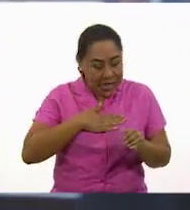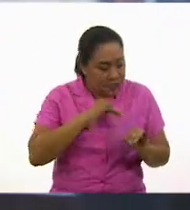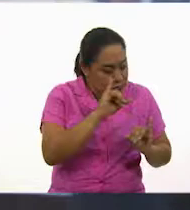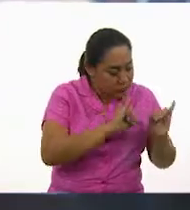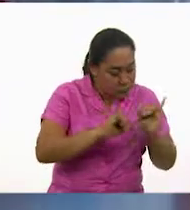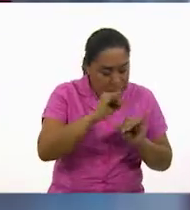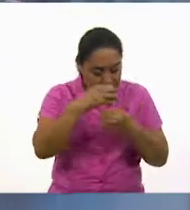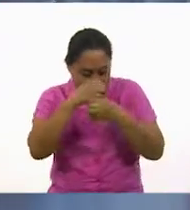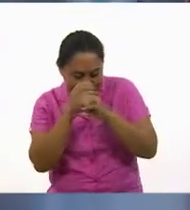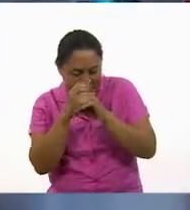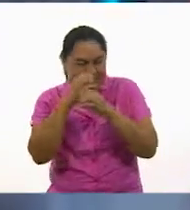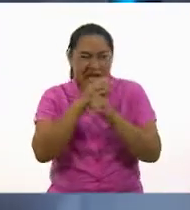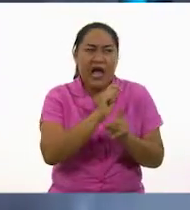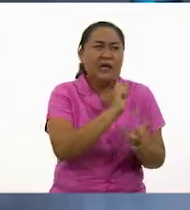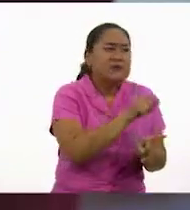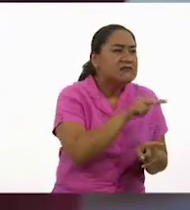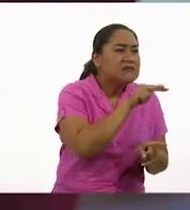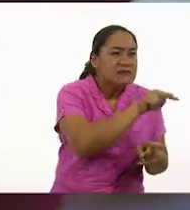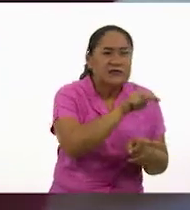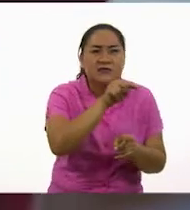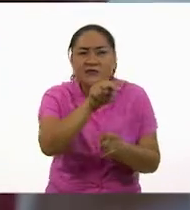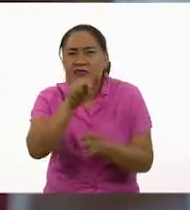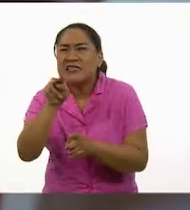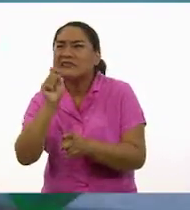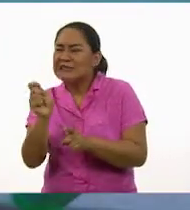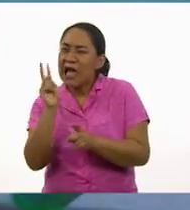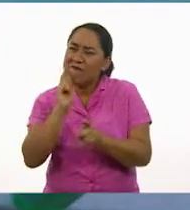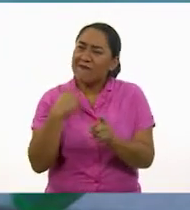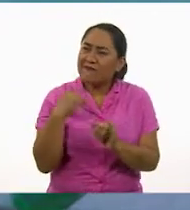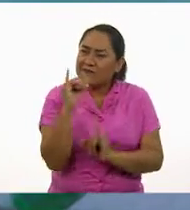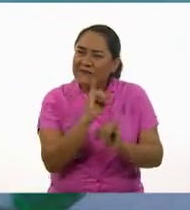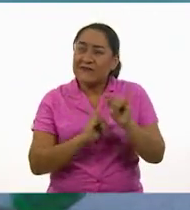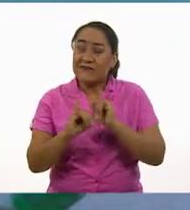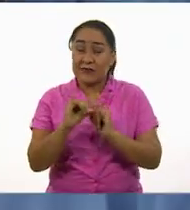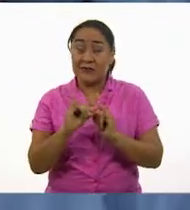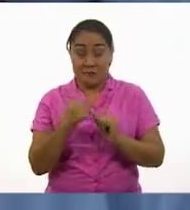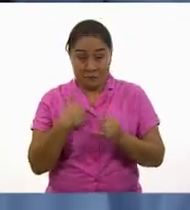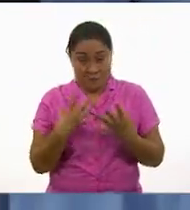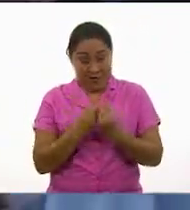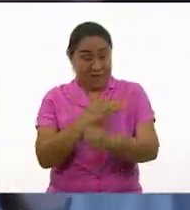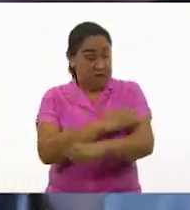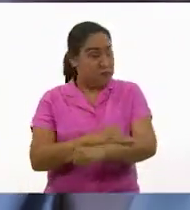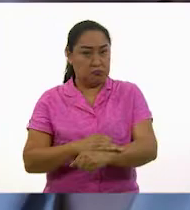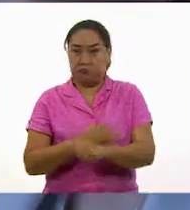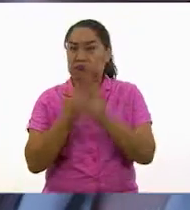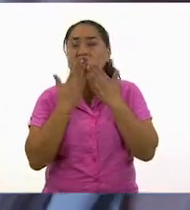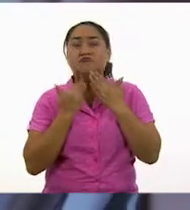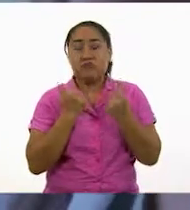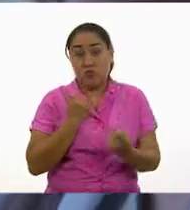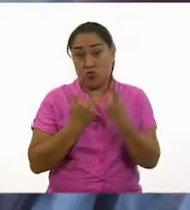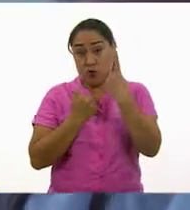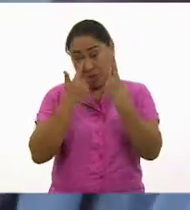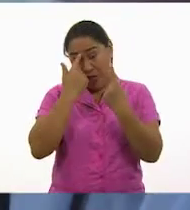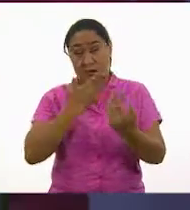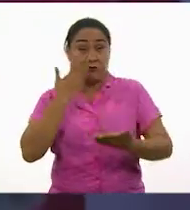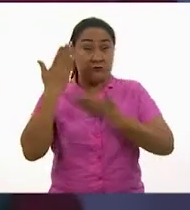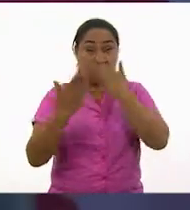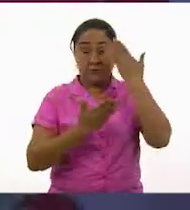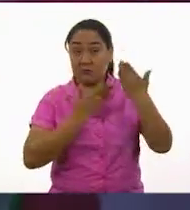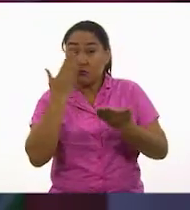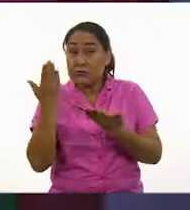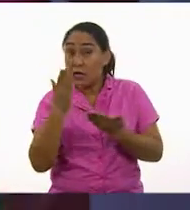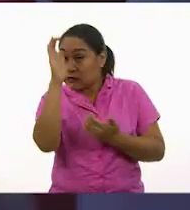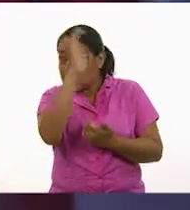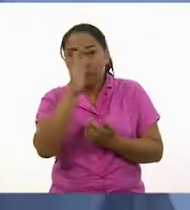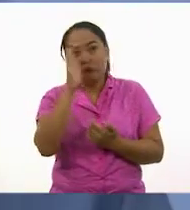y explorando todo lo que me encontraba a mi paso. En mi familia, no era tan común que alguna mujer estudiara profesionalmente alguna